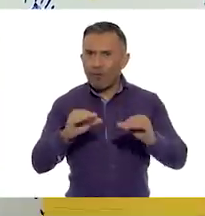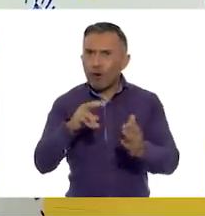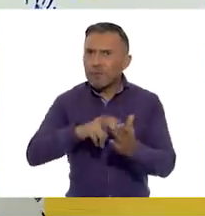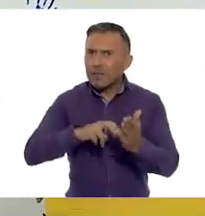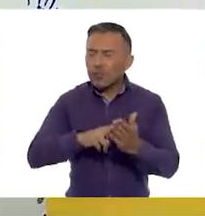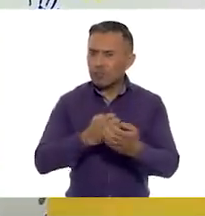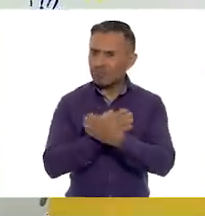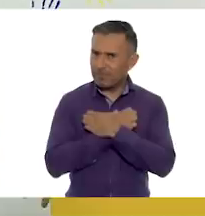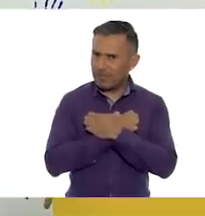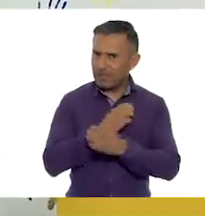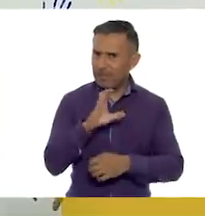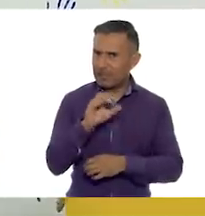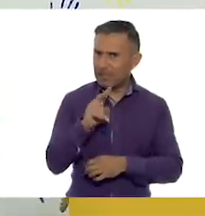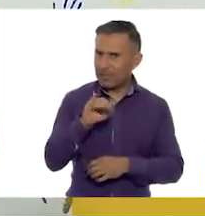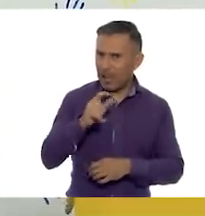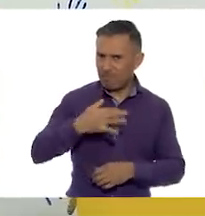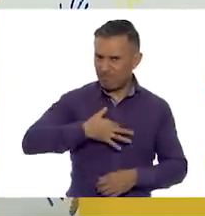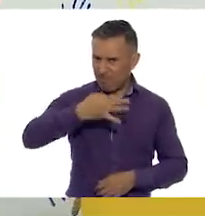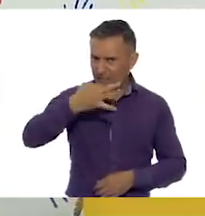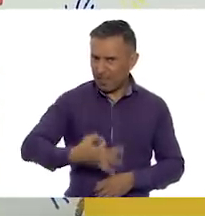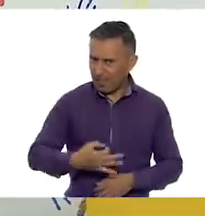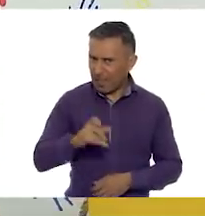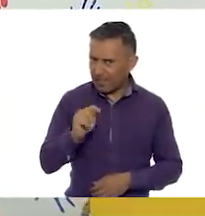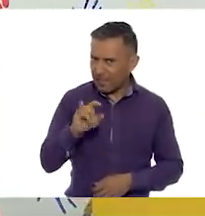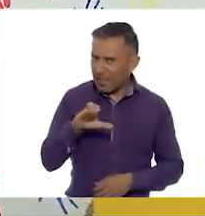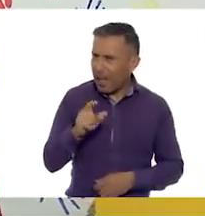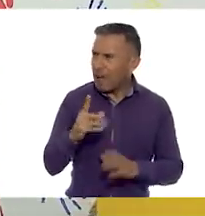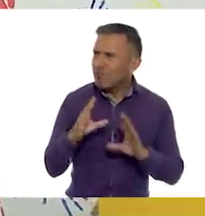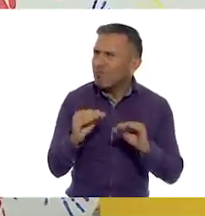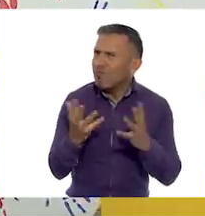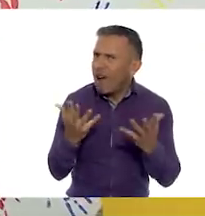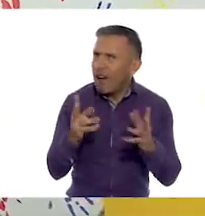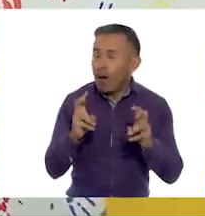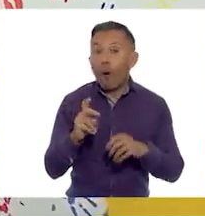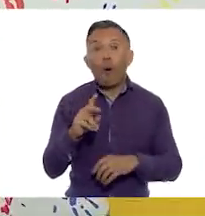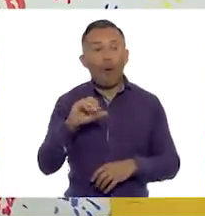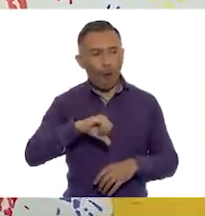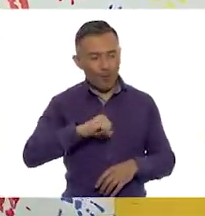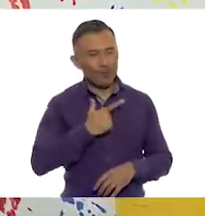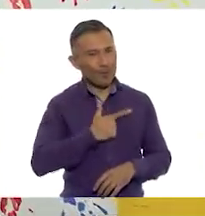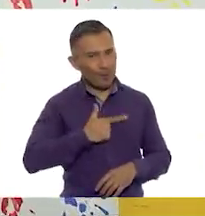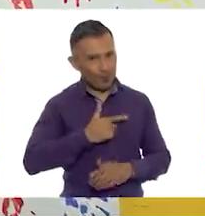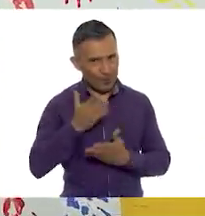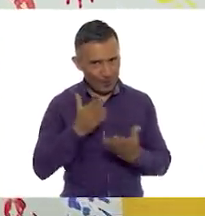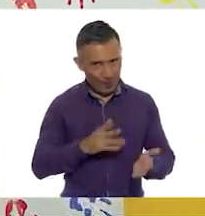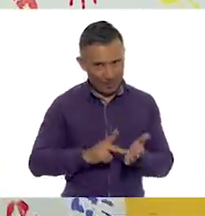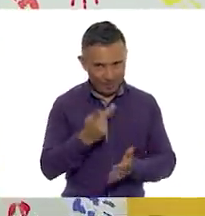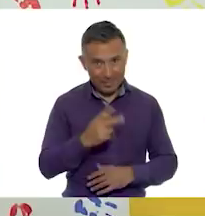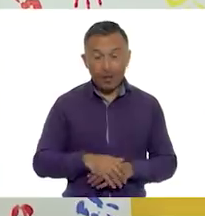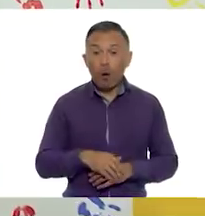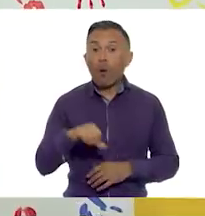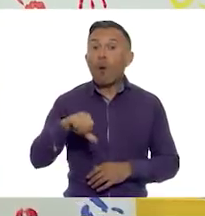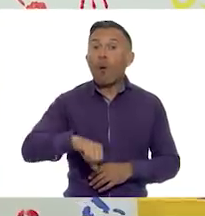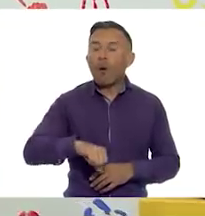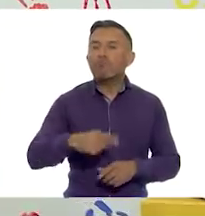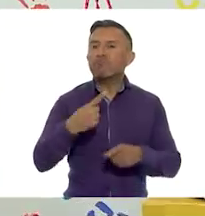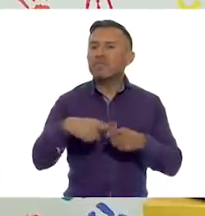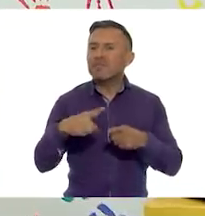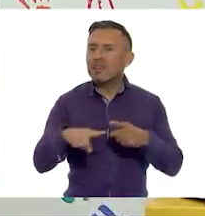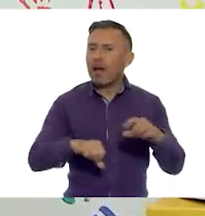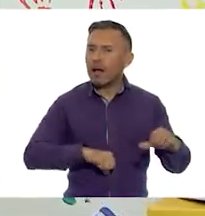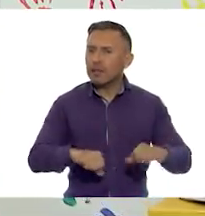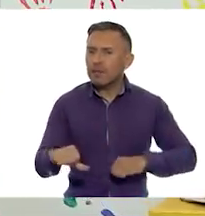hoy me da mucho gusto estar con ustedes. Estoy muy contenta de estar de nueva cuenta. El día de hoy tendremos actividades que nos ayudarán a seguir